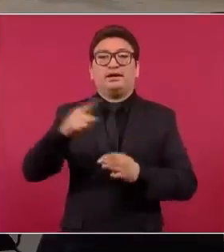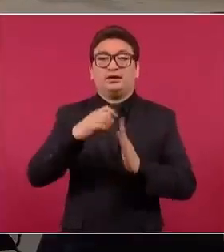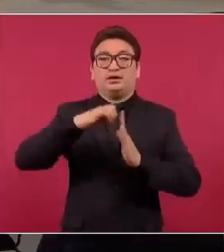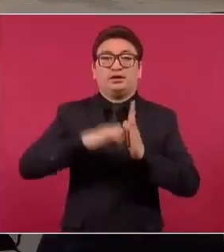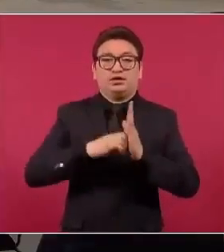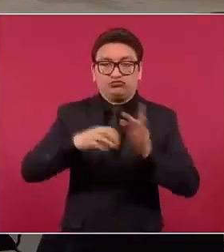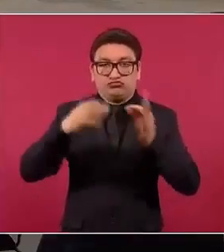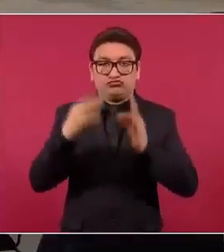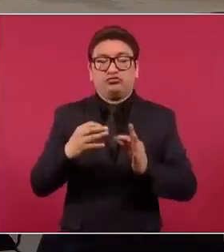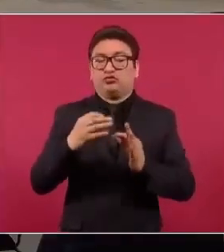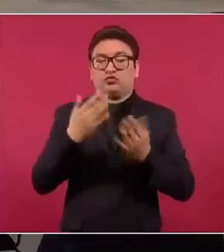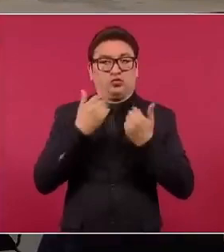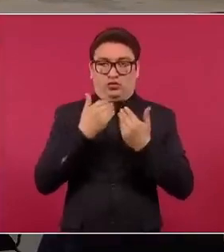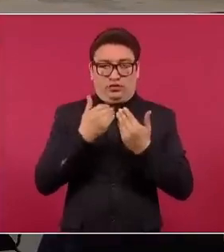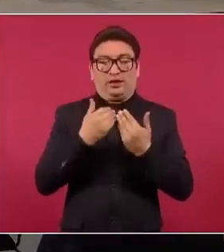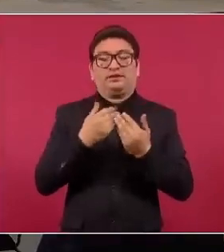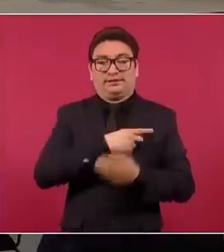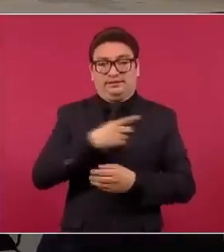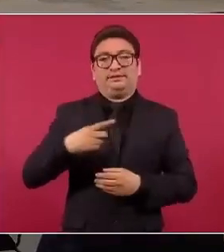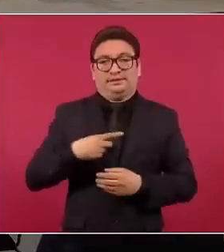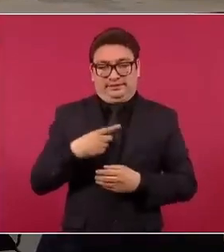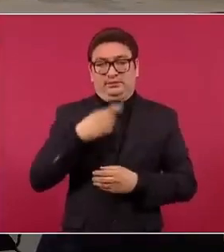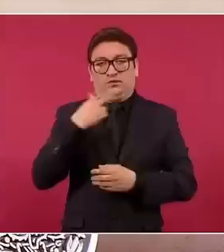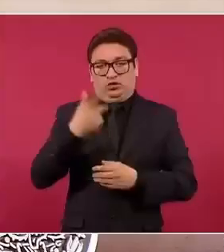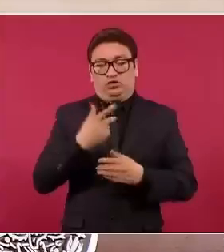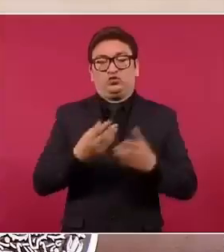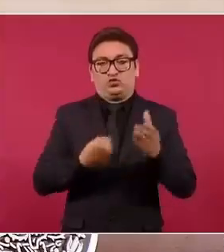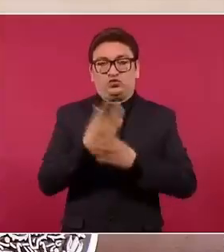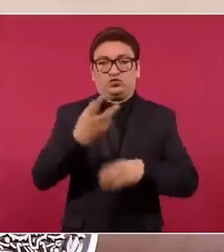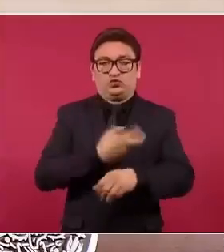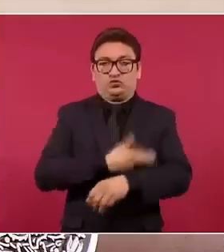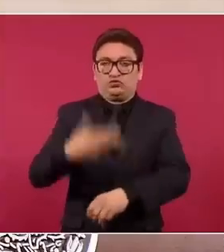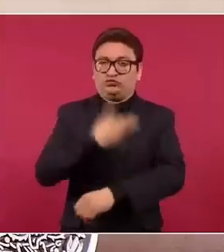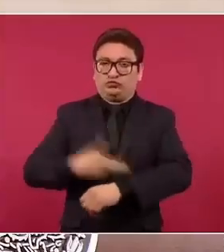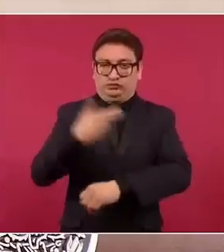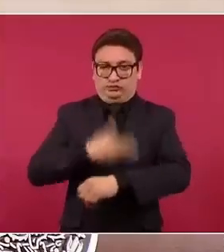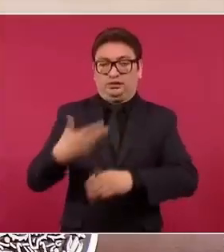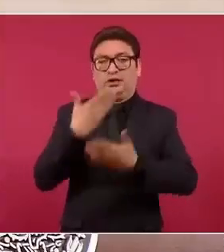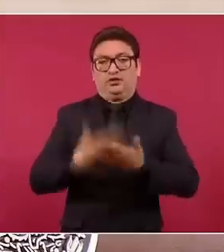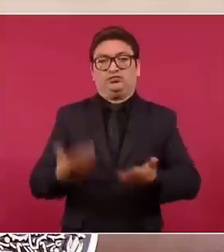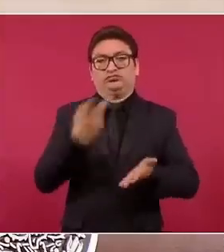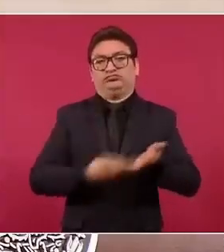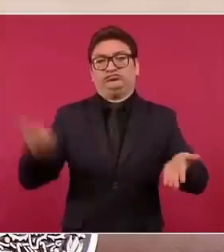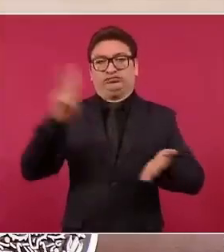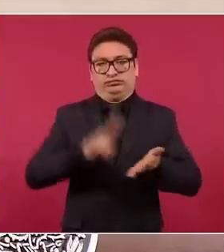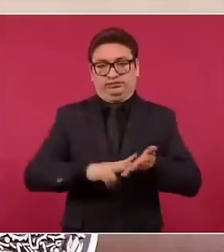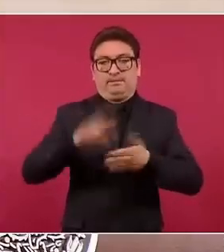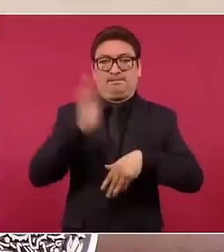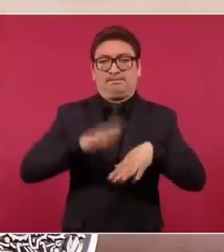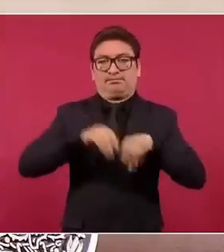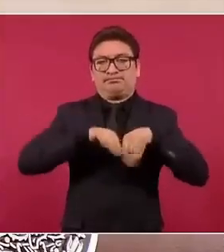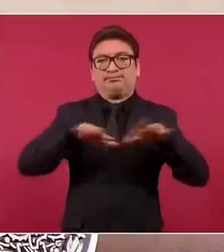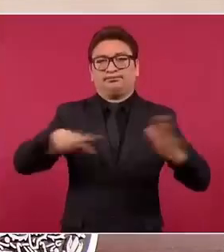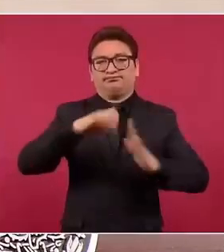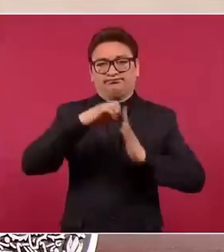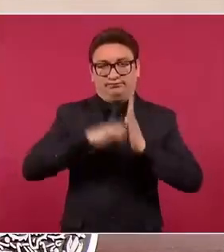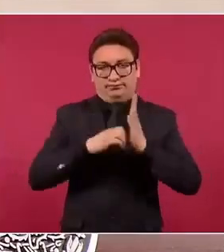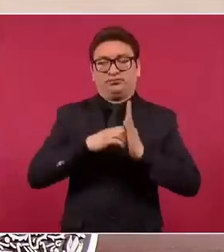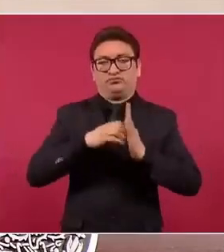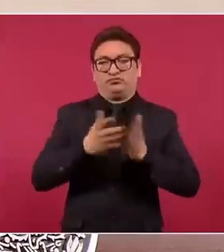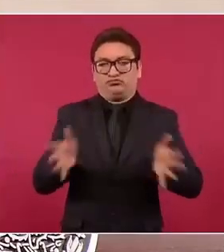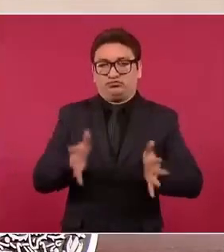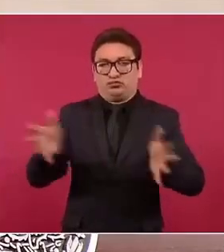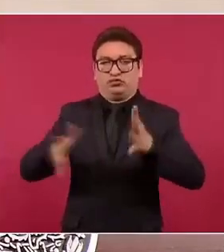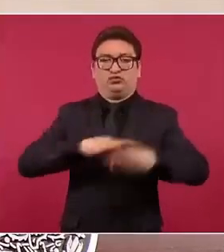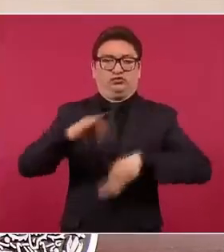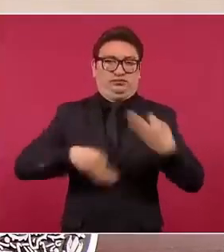tiene que regularizar escrituras públicas y se ha duplicado en el programa de escrituración y en el